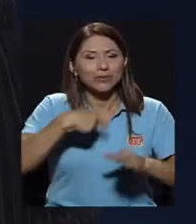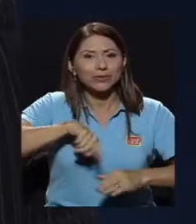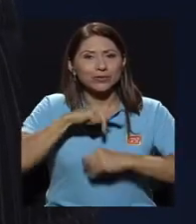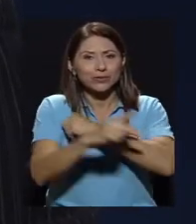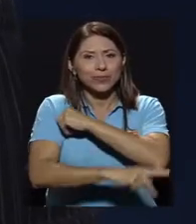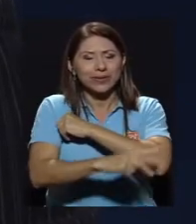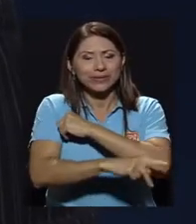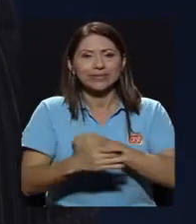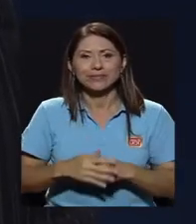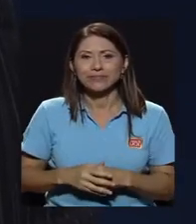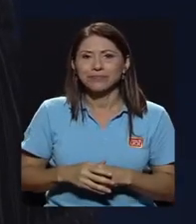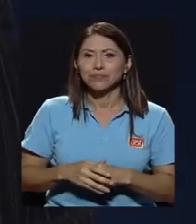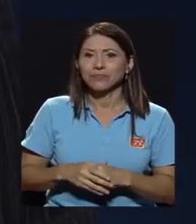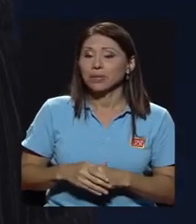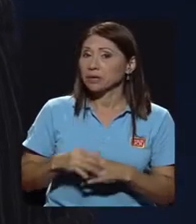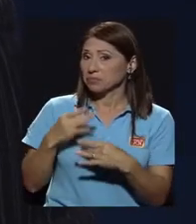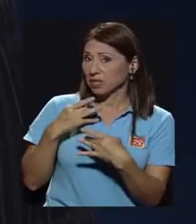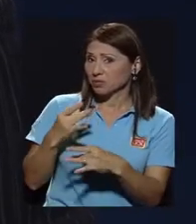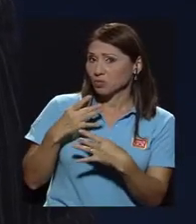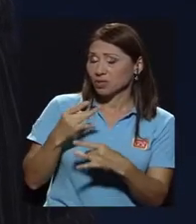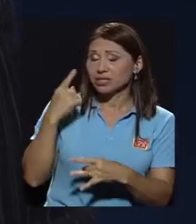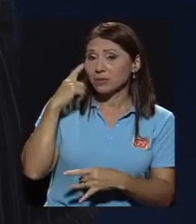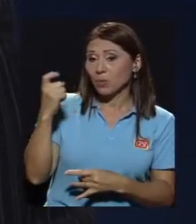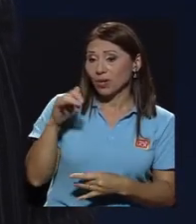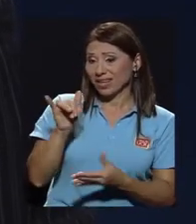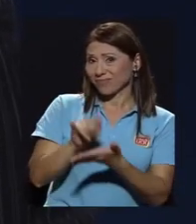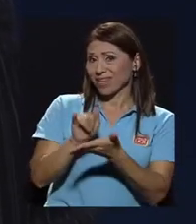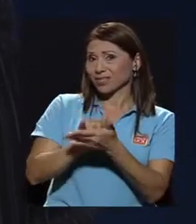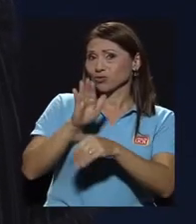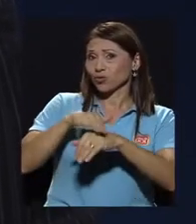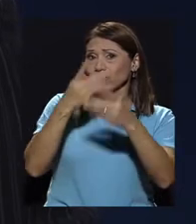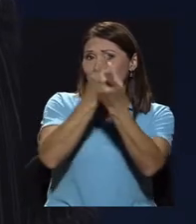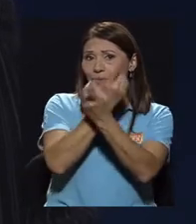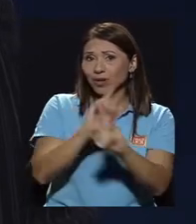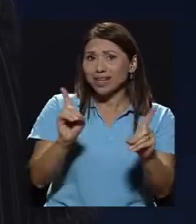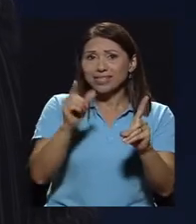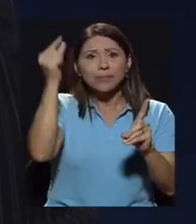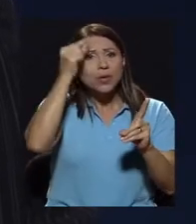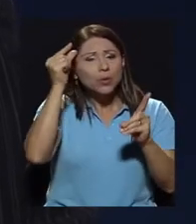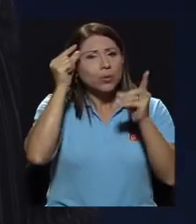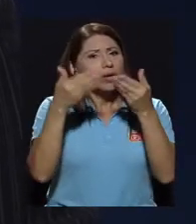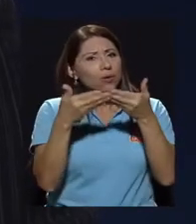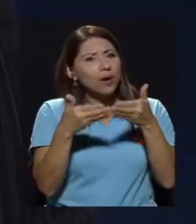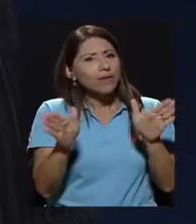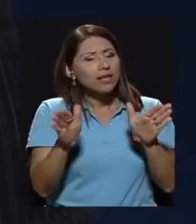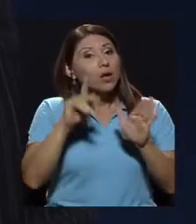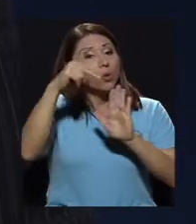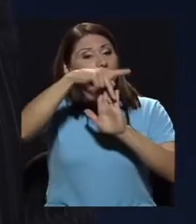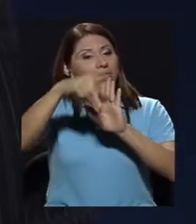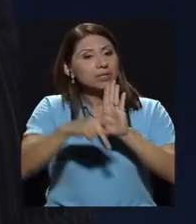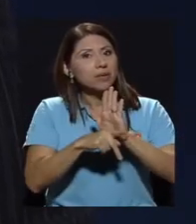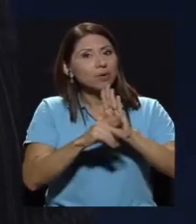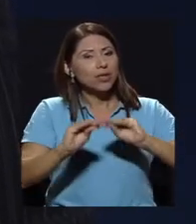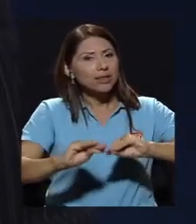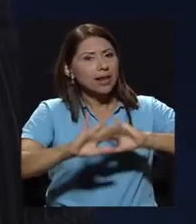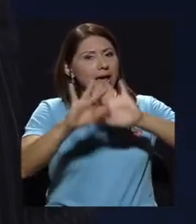Andrea, es muy interesante porque en esto de la democracia y el gobierno abierto existe un principio de transparencia y un esfuerzo de